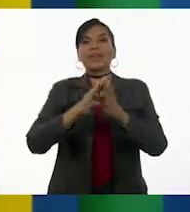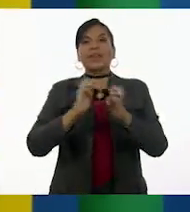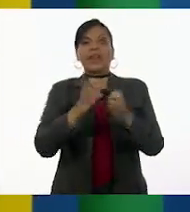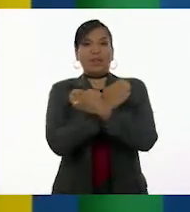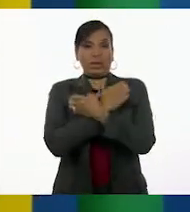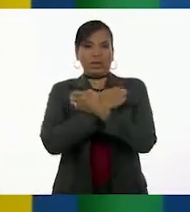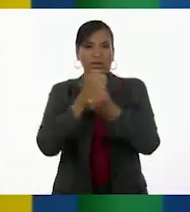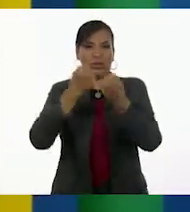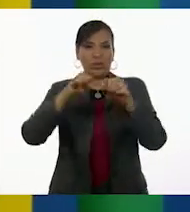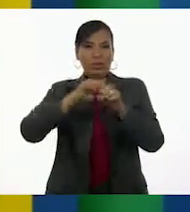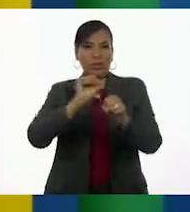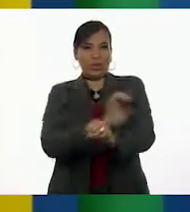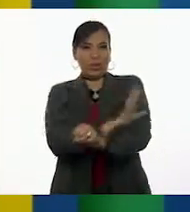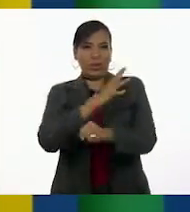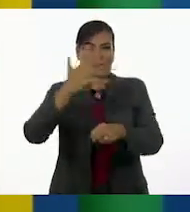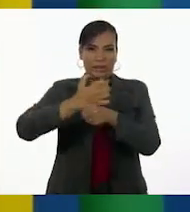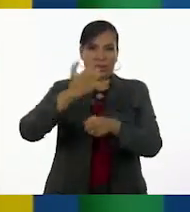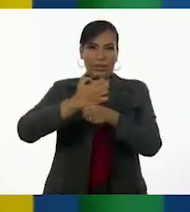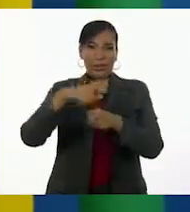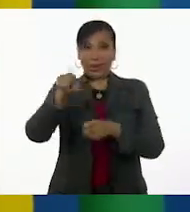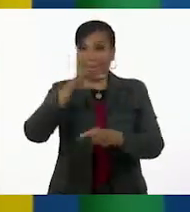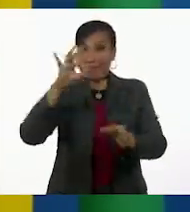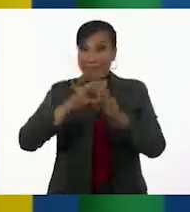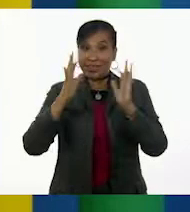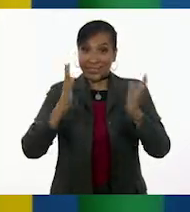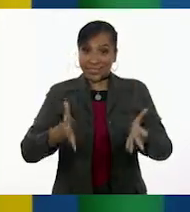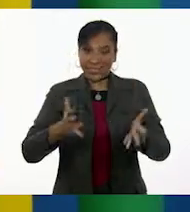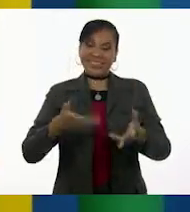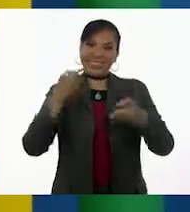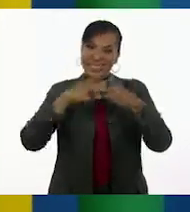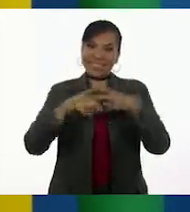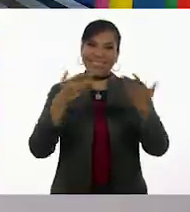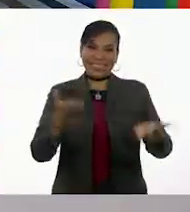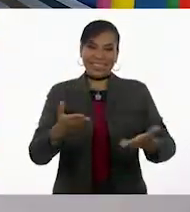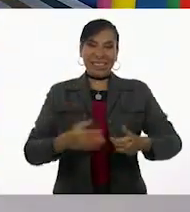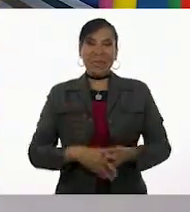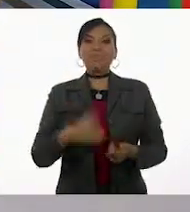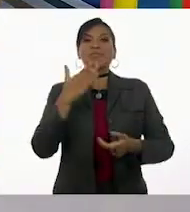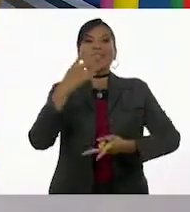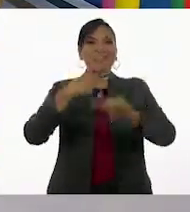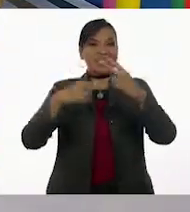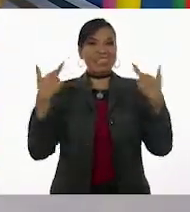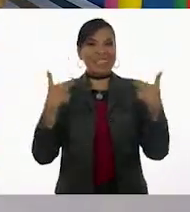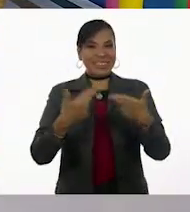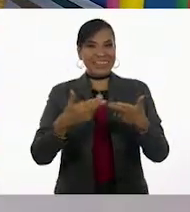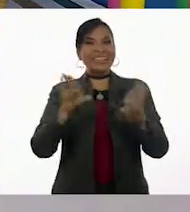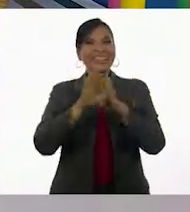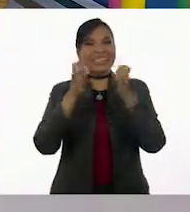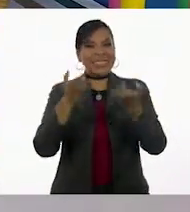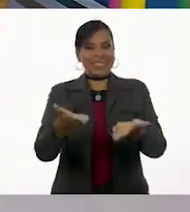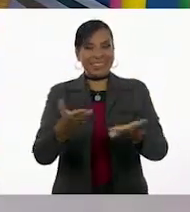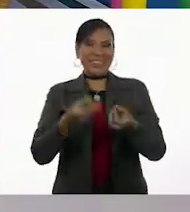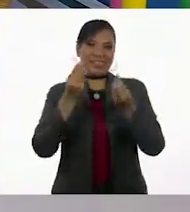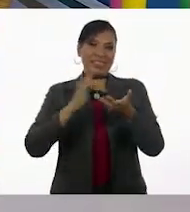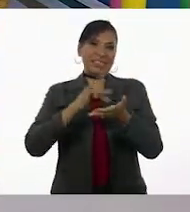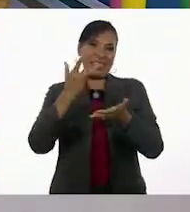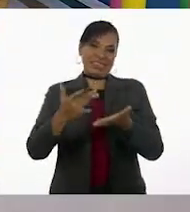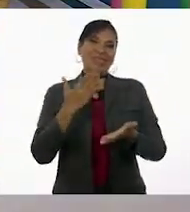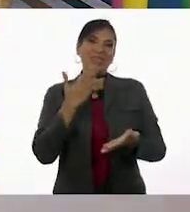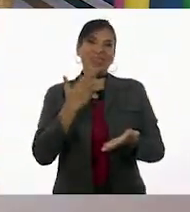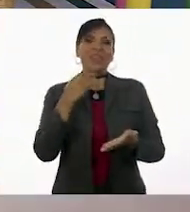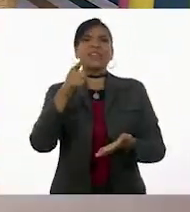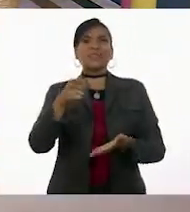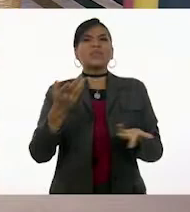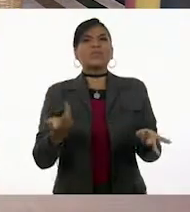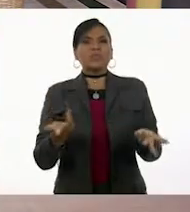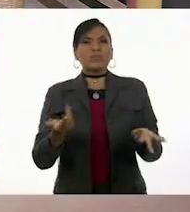socioemocional de quinto grado. ¿Están listos? ¡Comenzamos! Bienvenida, maestra. ¿Cómo está? Muchas gracias. Bien. ¿Y